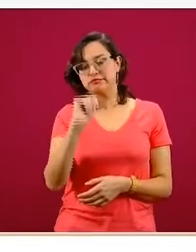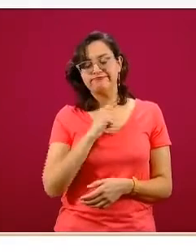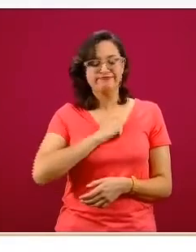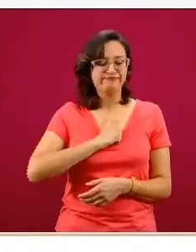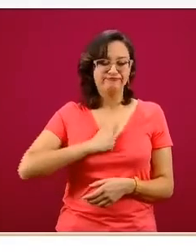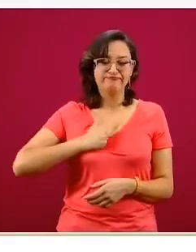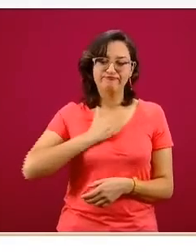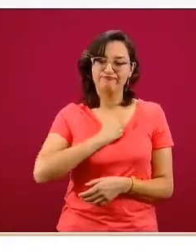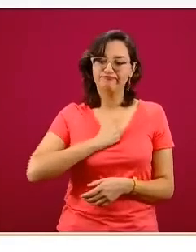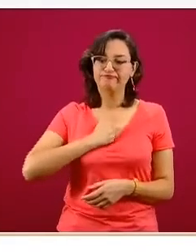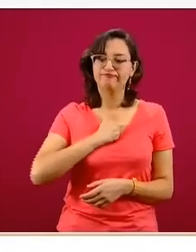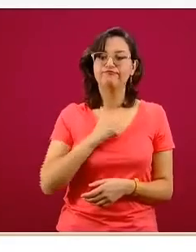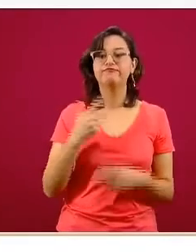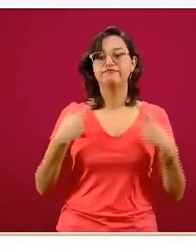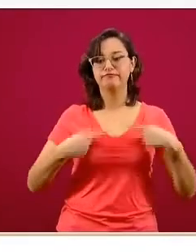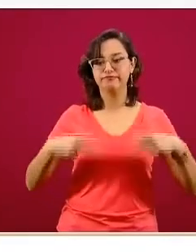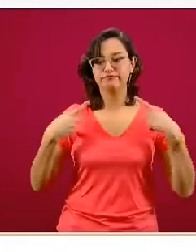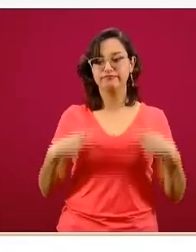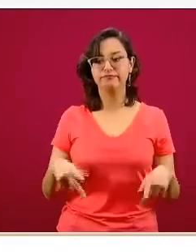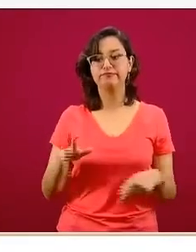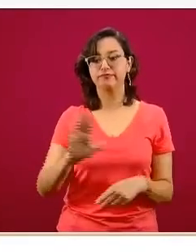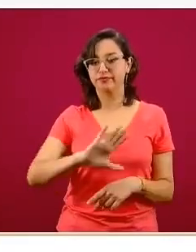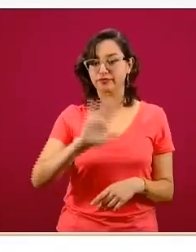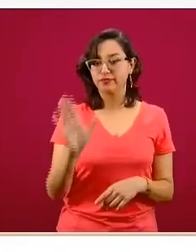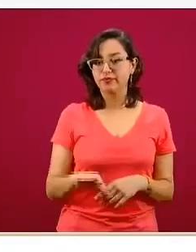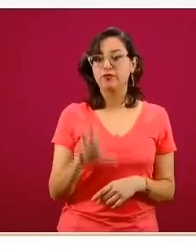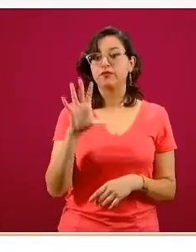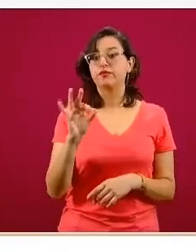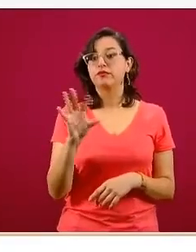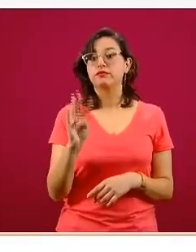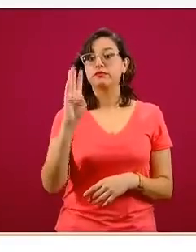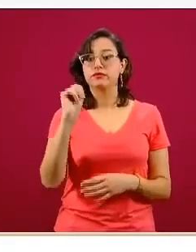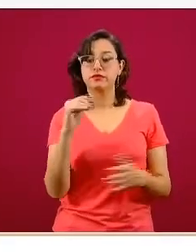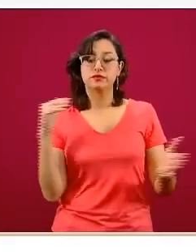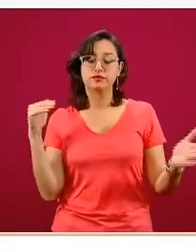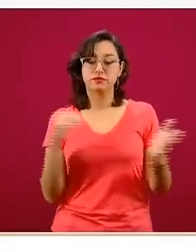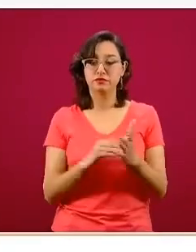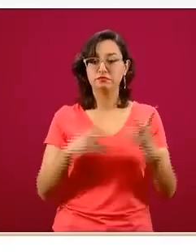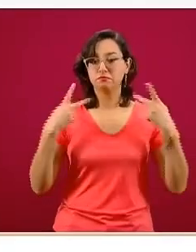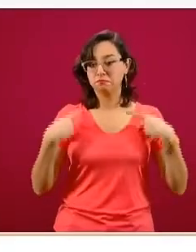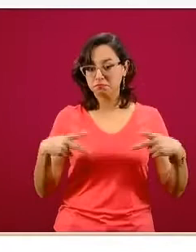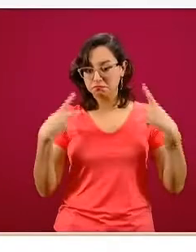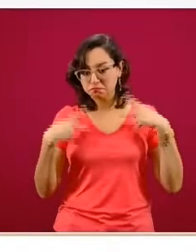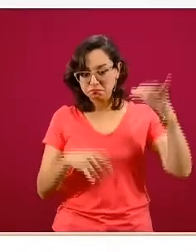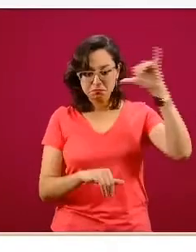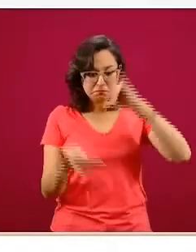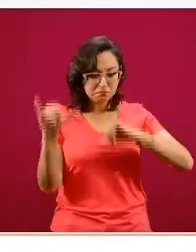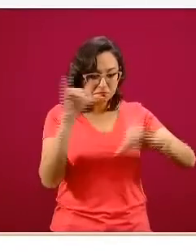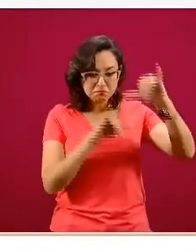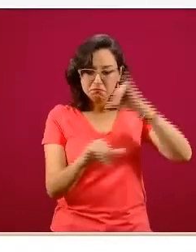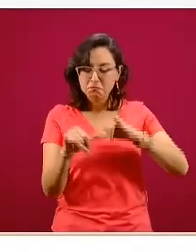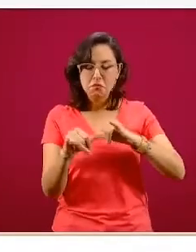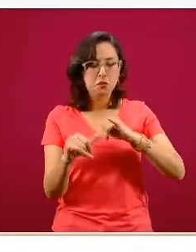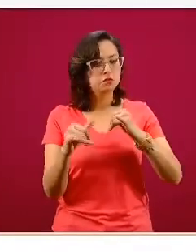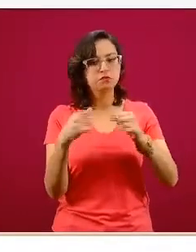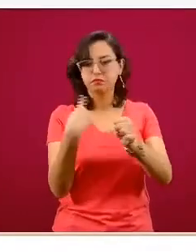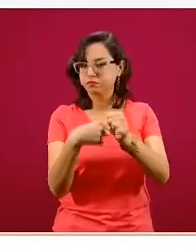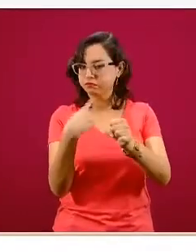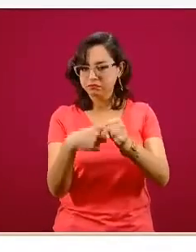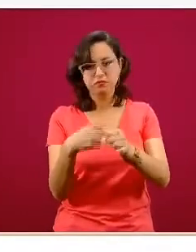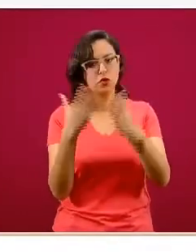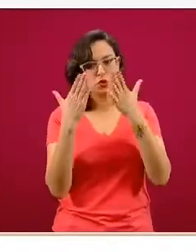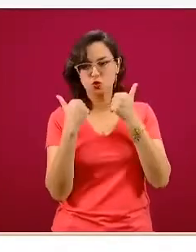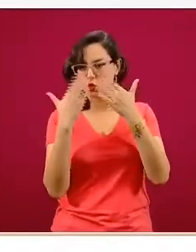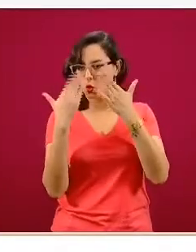de la enfermedad, poco más de 49 mil personas que también dieron negativo a la prueba para virus SARS